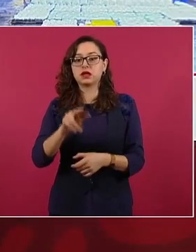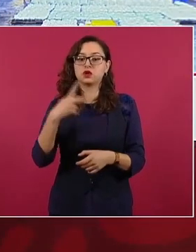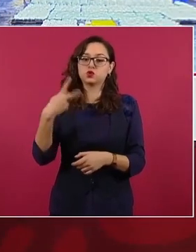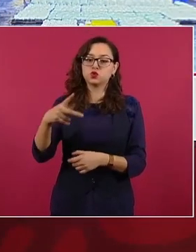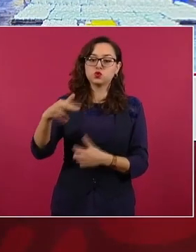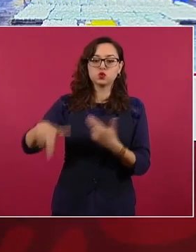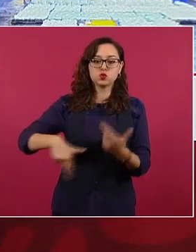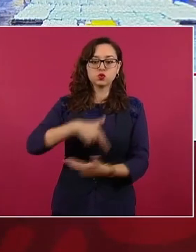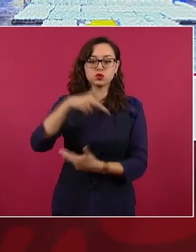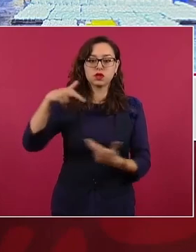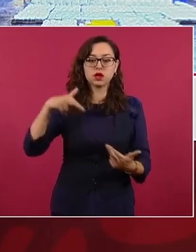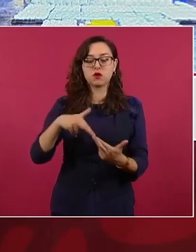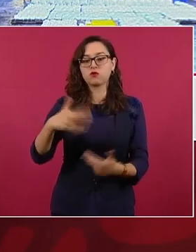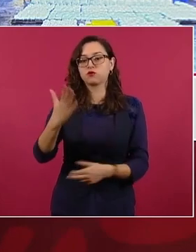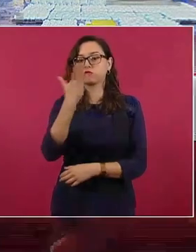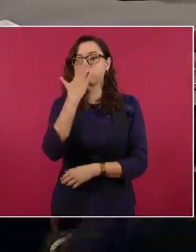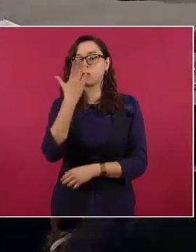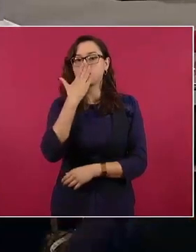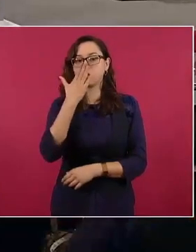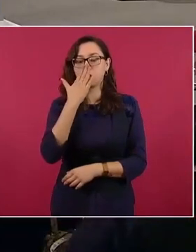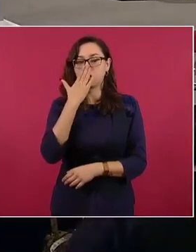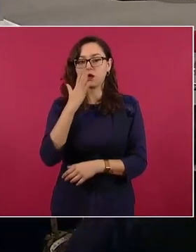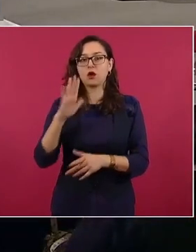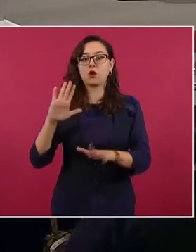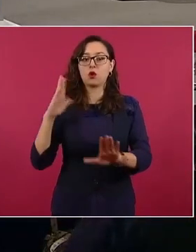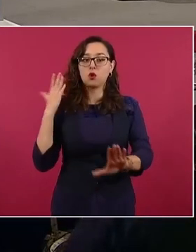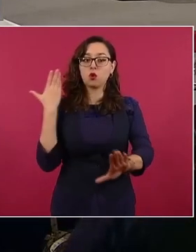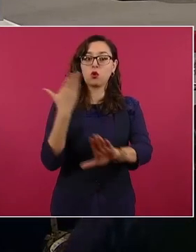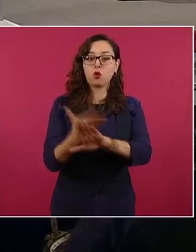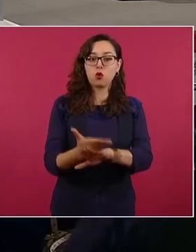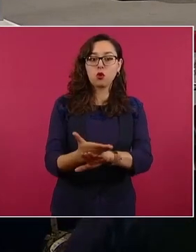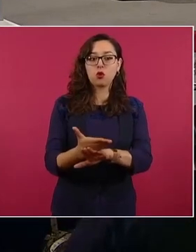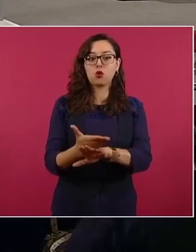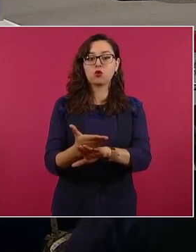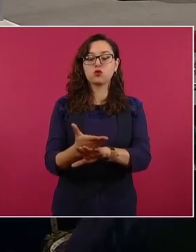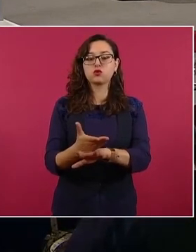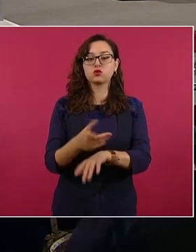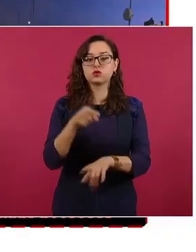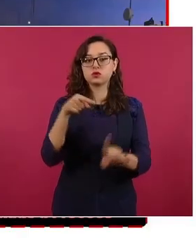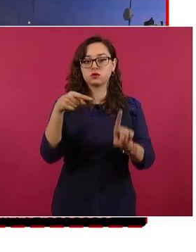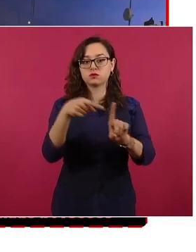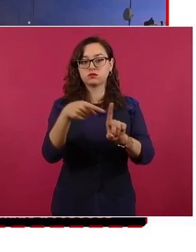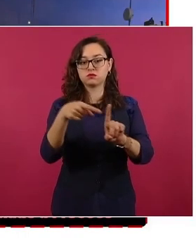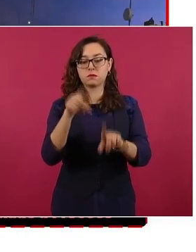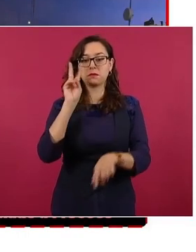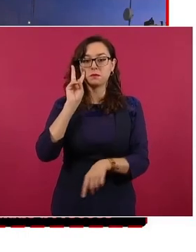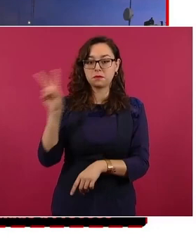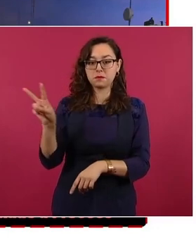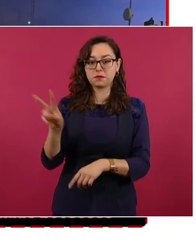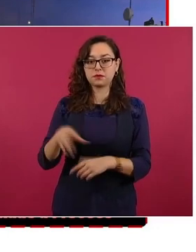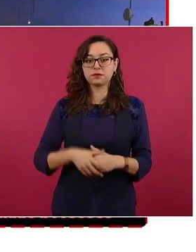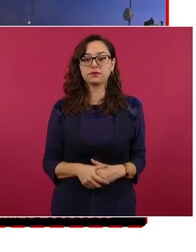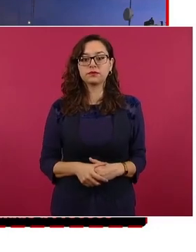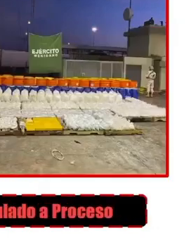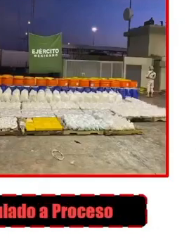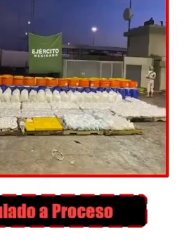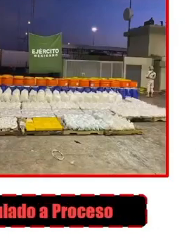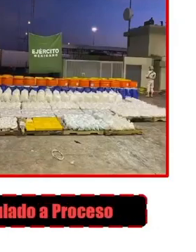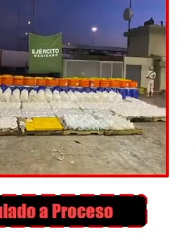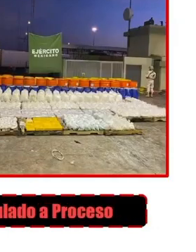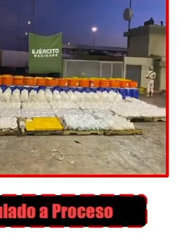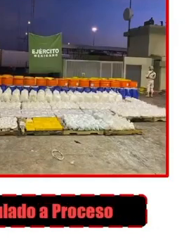Regional en Sonora, en contra de esta persona, Guillermo A, que